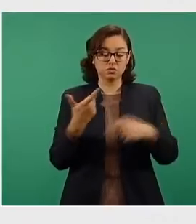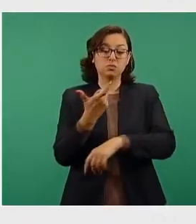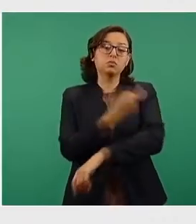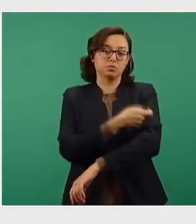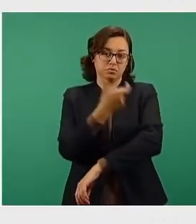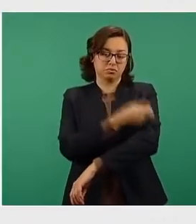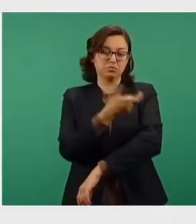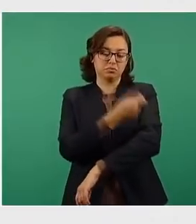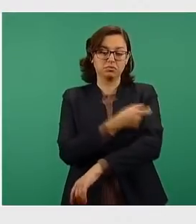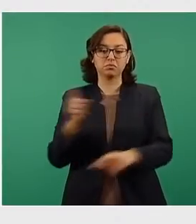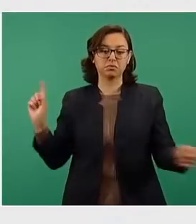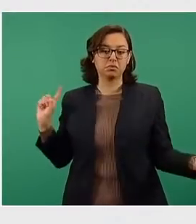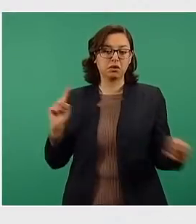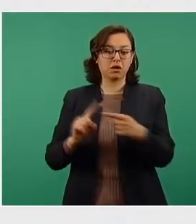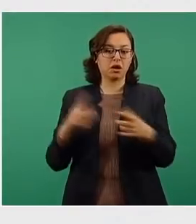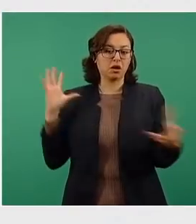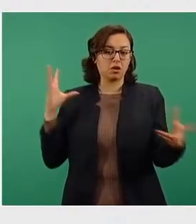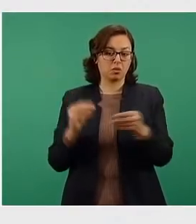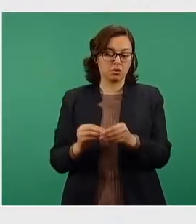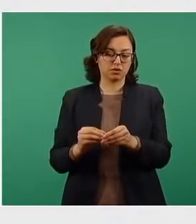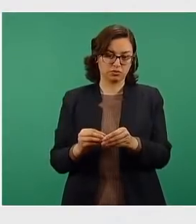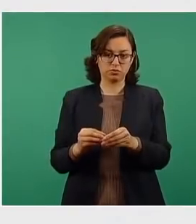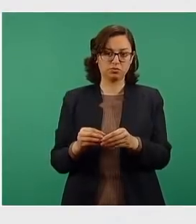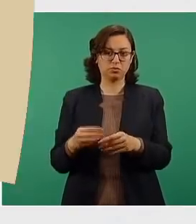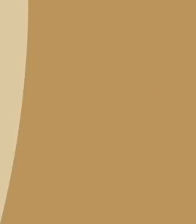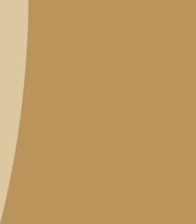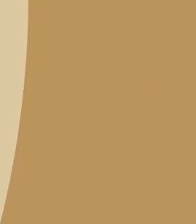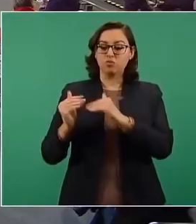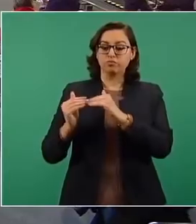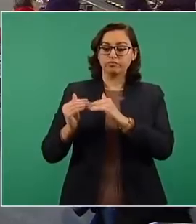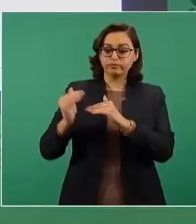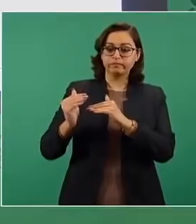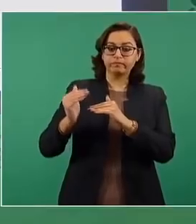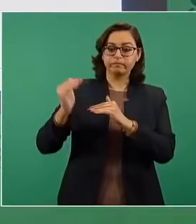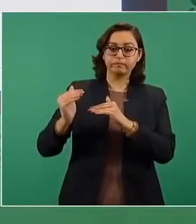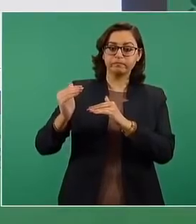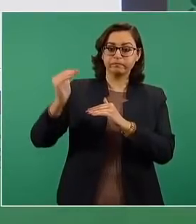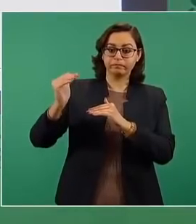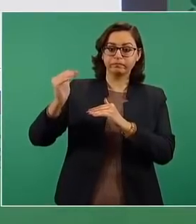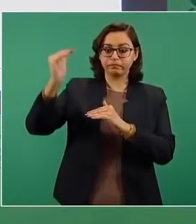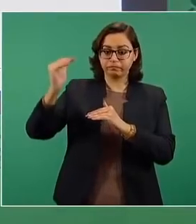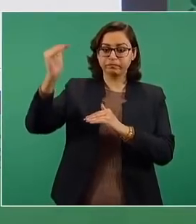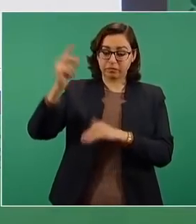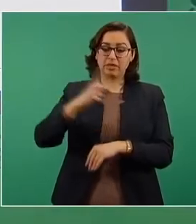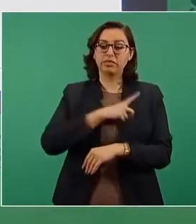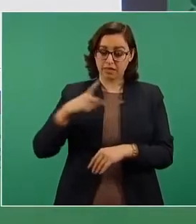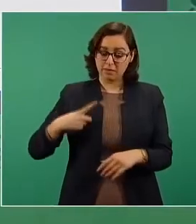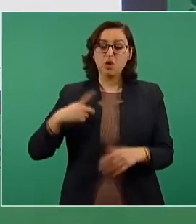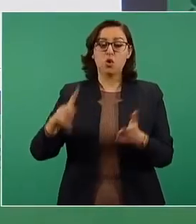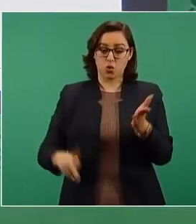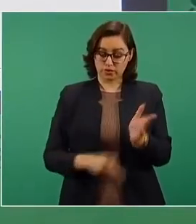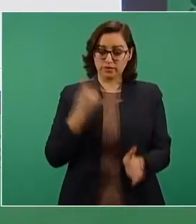hasta el 10 de marzo, que es cuando se hizo este corte. El mandatario mexicano explicó que, con su